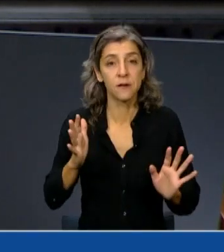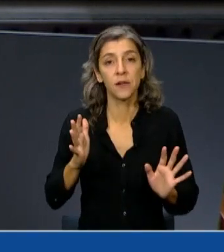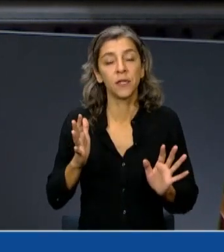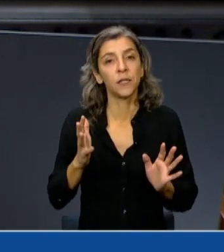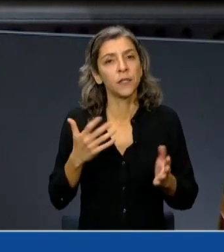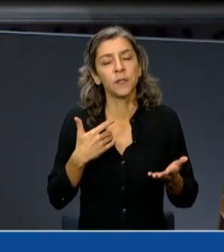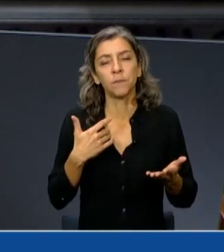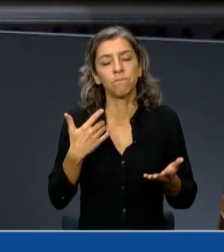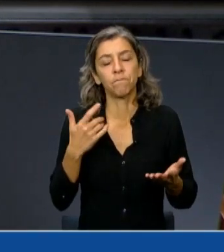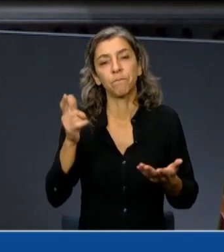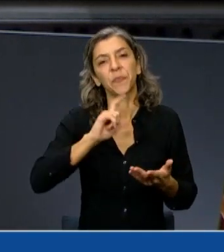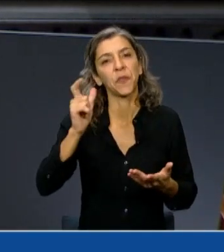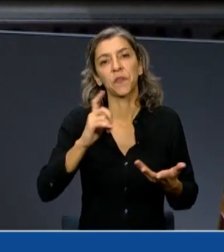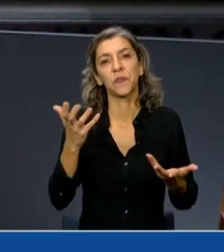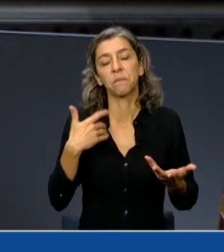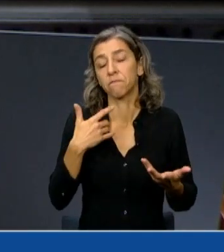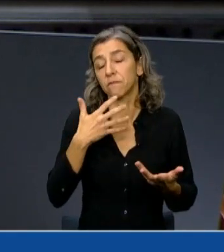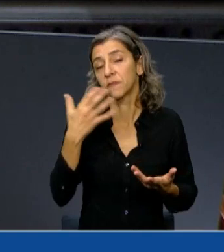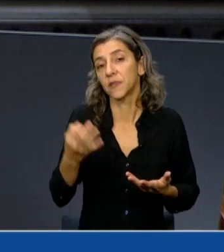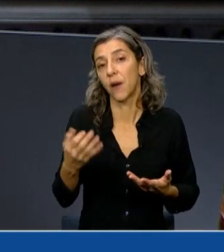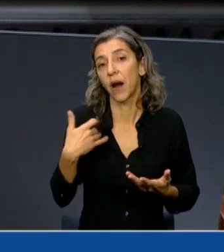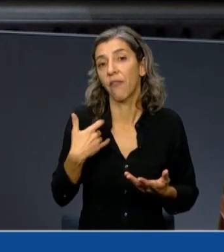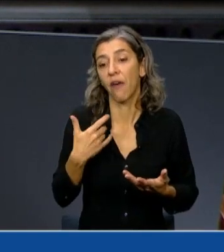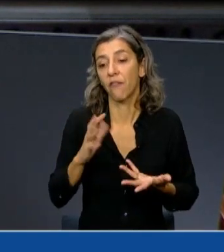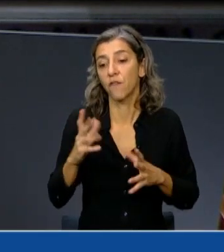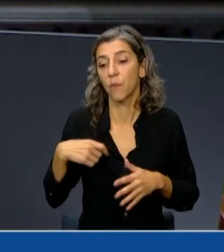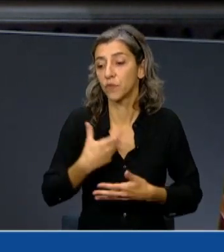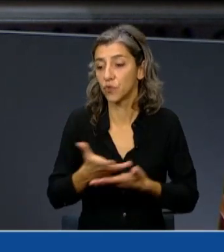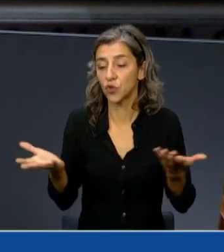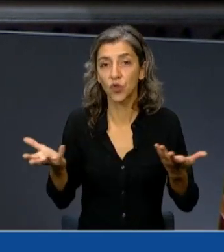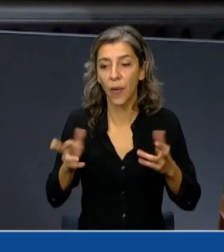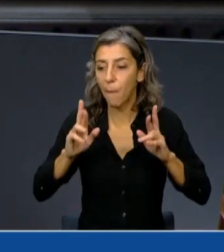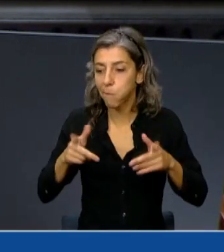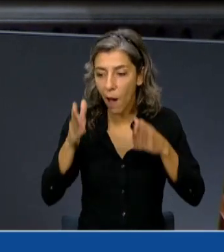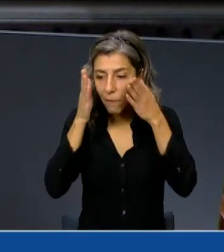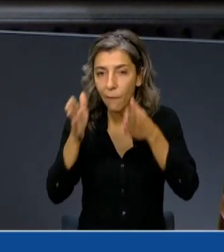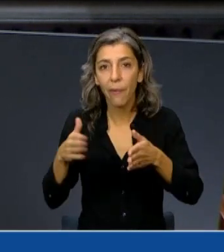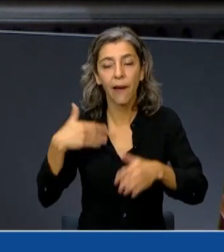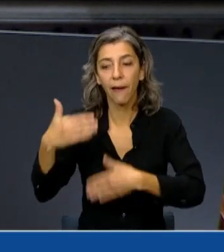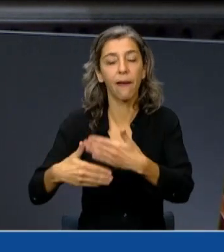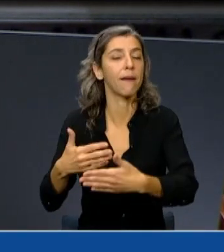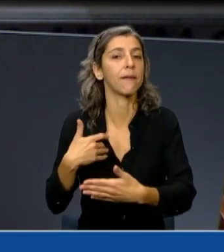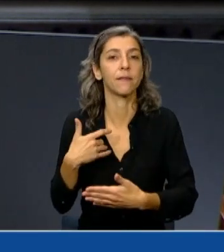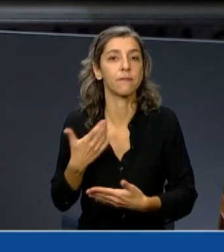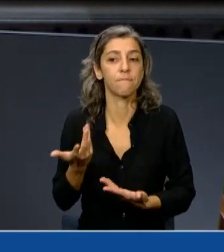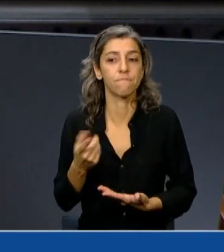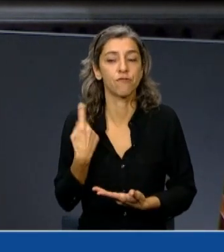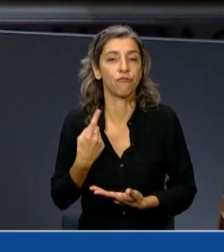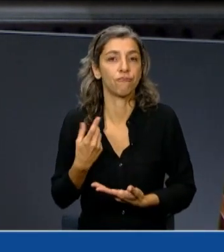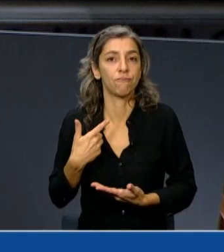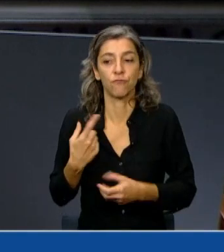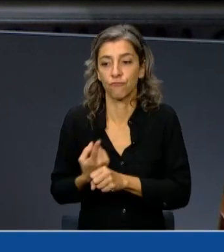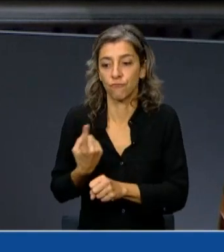y honestamente no se puede hacer ningún plan serio de acción social, de desarrollo social para la provincia si no tenemos datos